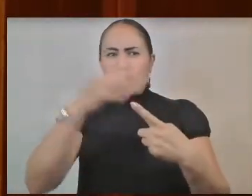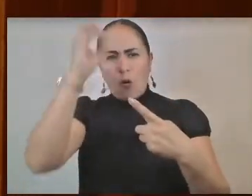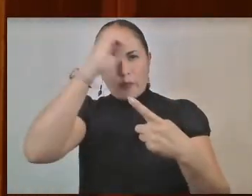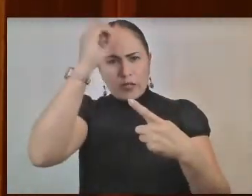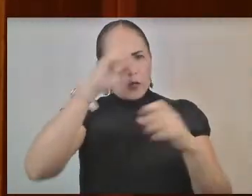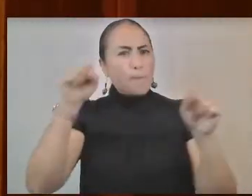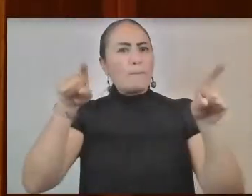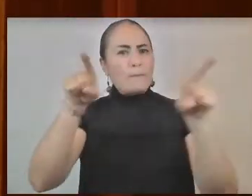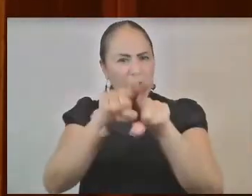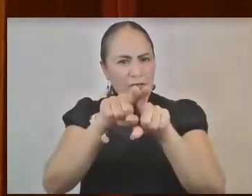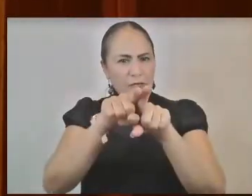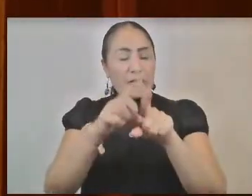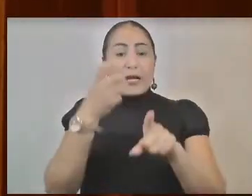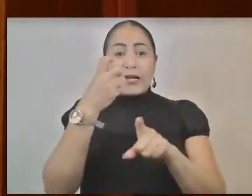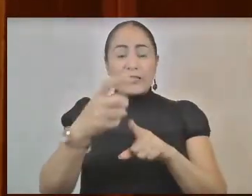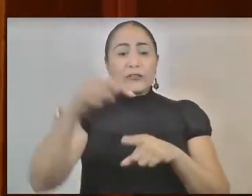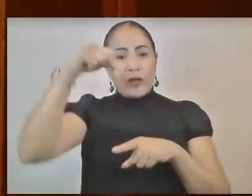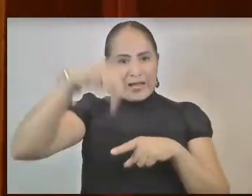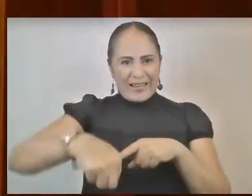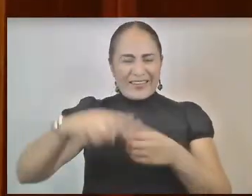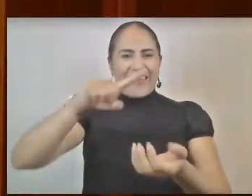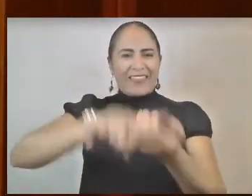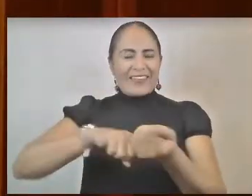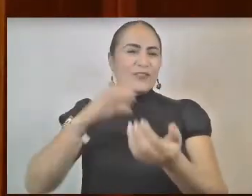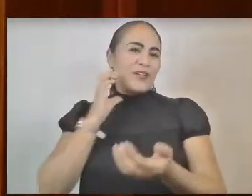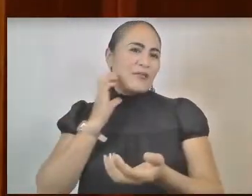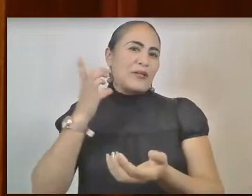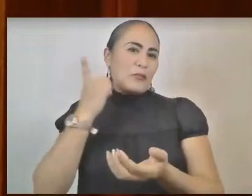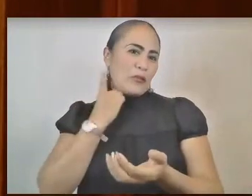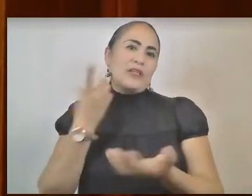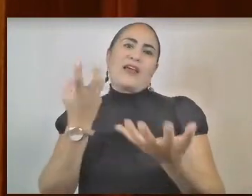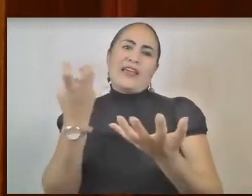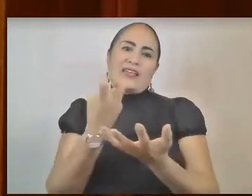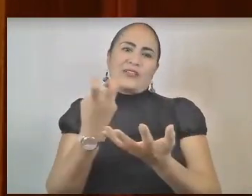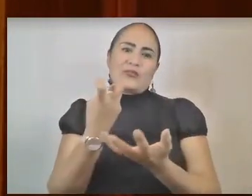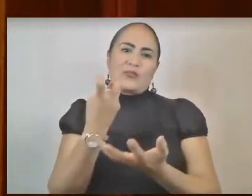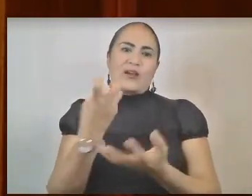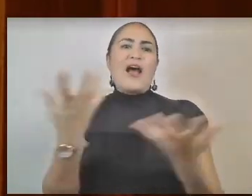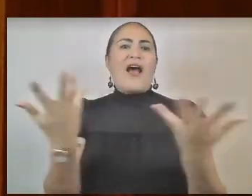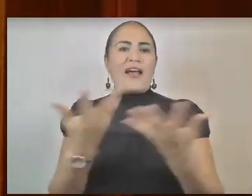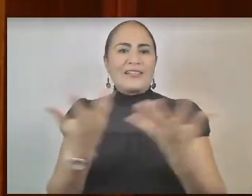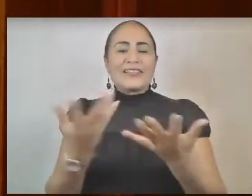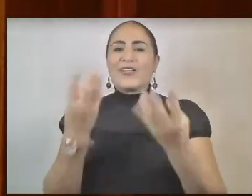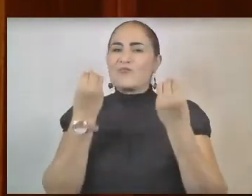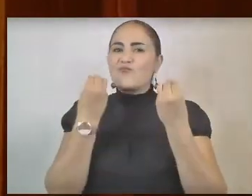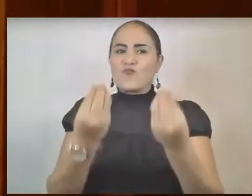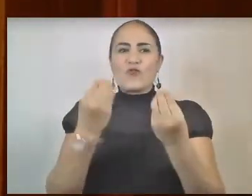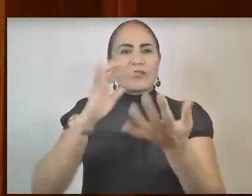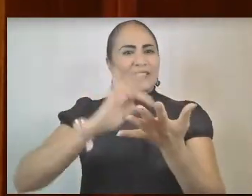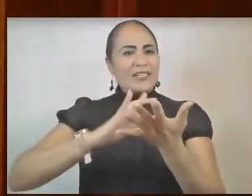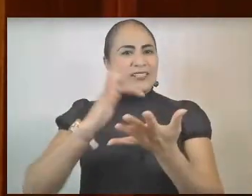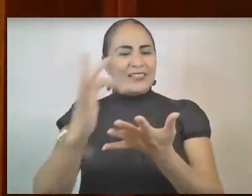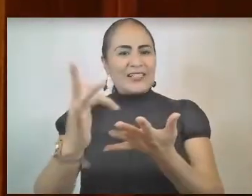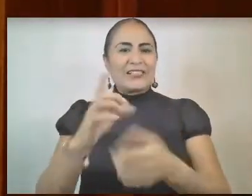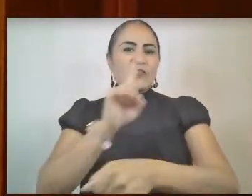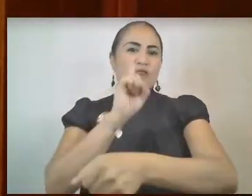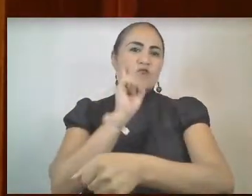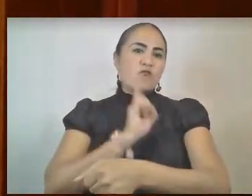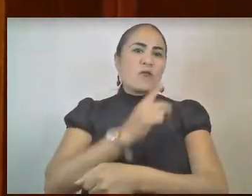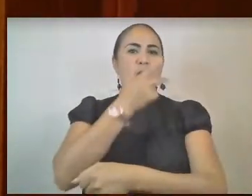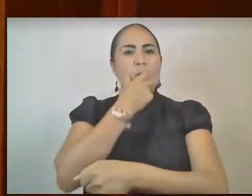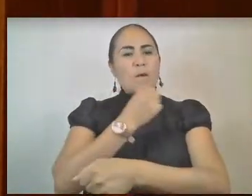es responsabilidad de la legislatura iniciarlo también. Muchísimas gracias por todo ese esfuerzo, compañeras y compañeros.